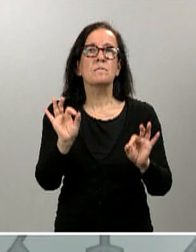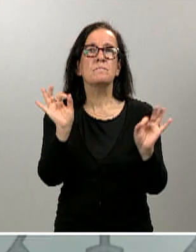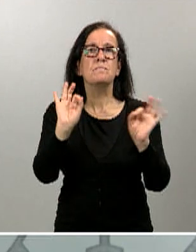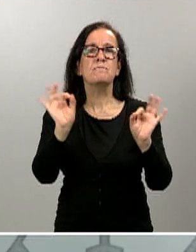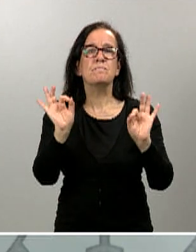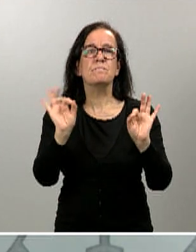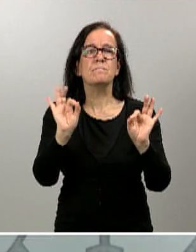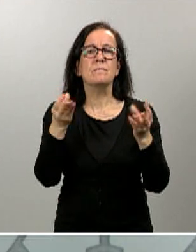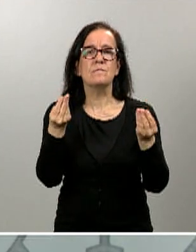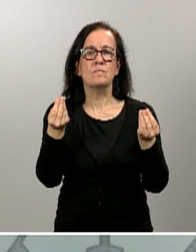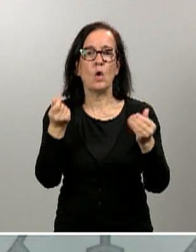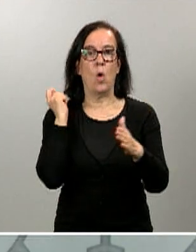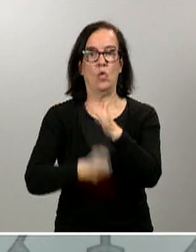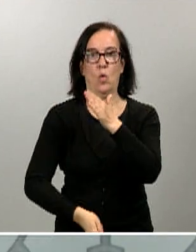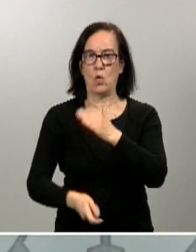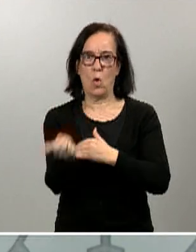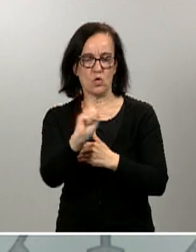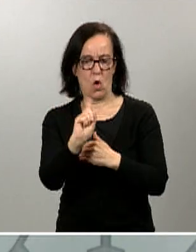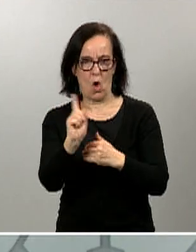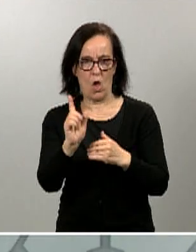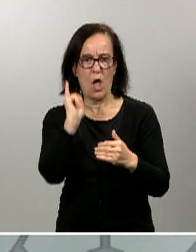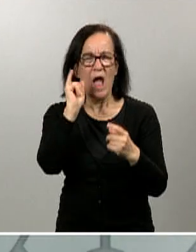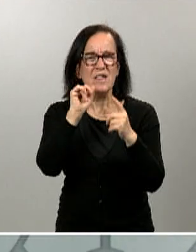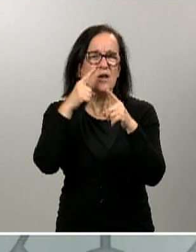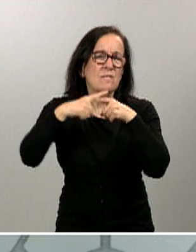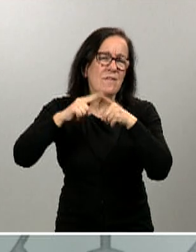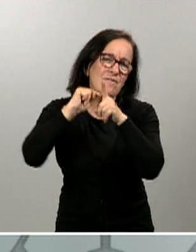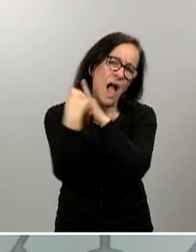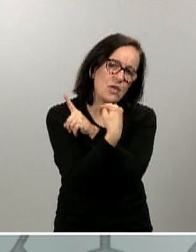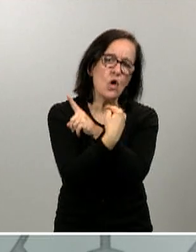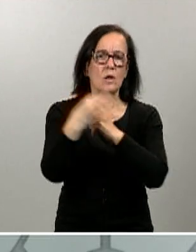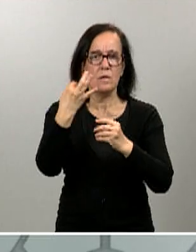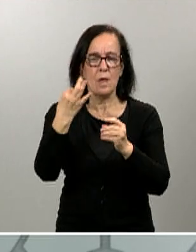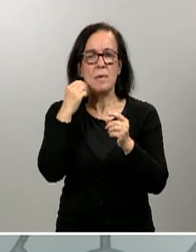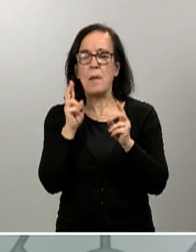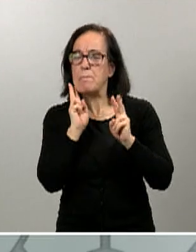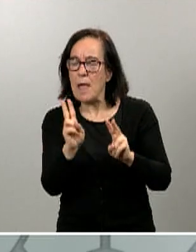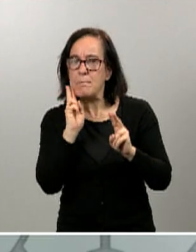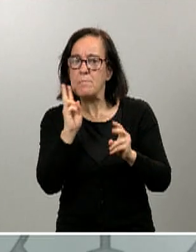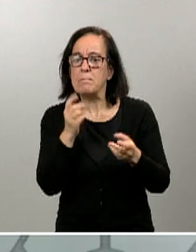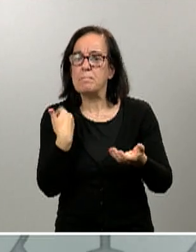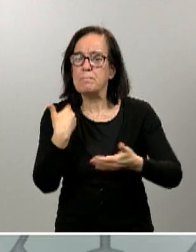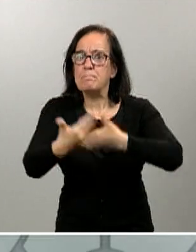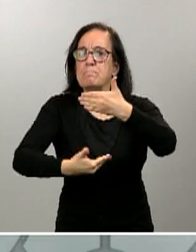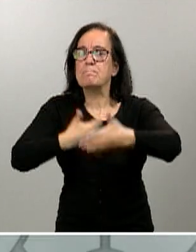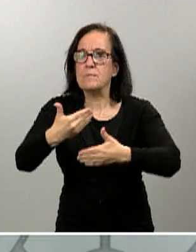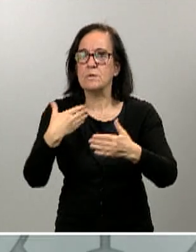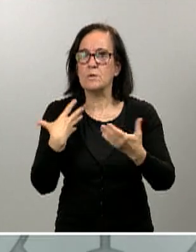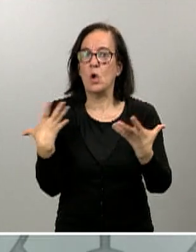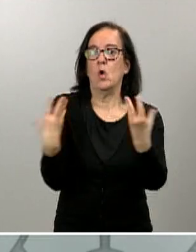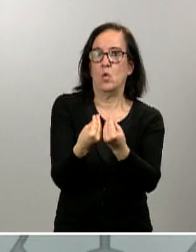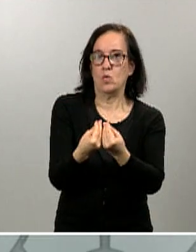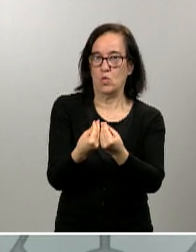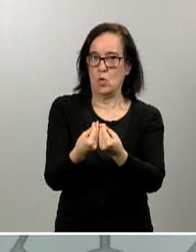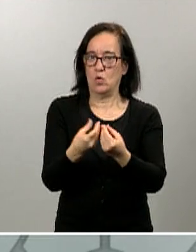absolutamente rígido ni tal, sino que hay un montón de factores que tenemos que ir viendo, que tenemos que ir poniendo juntos y que tenemos que ir